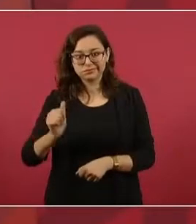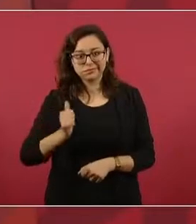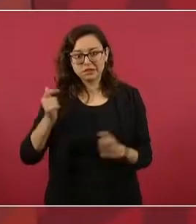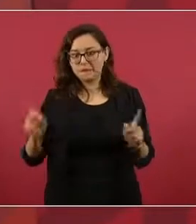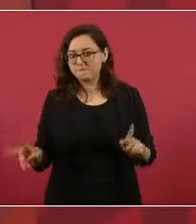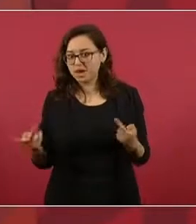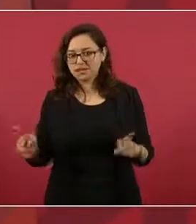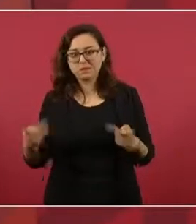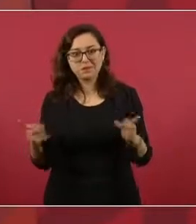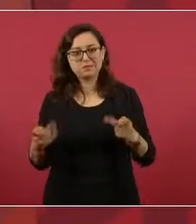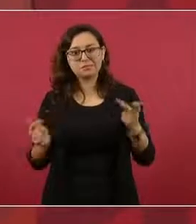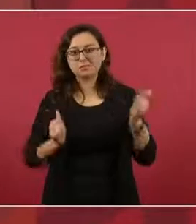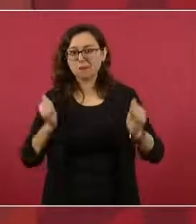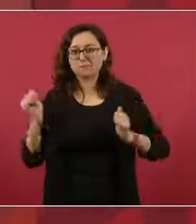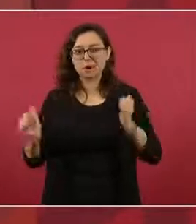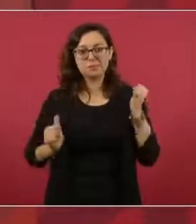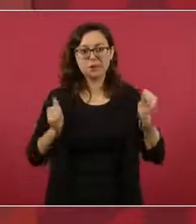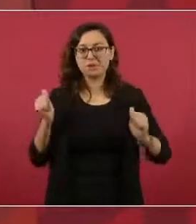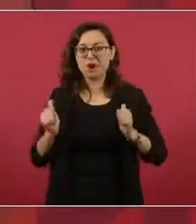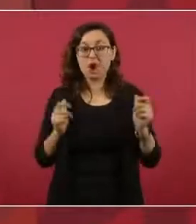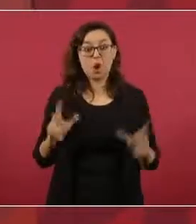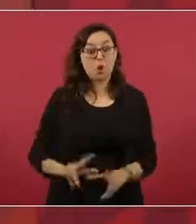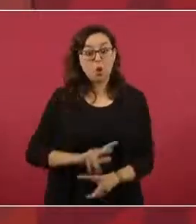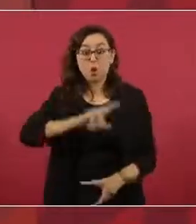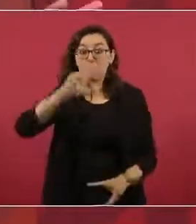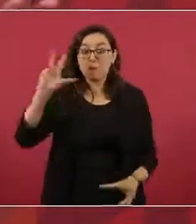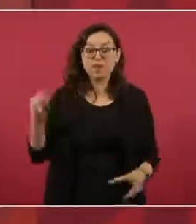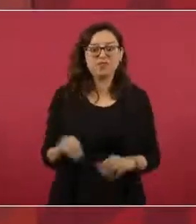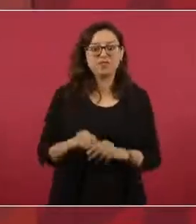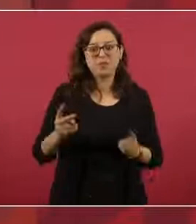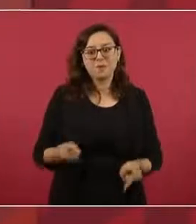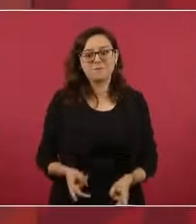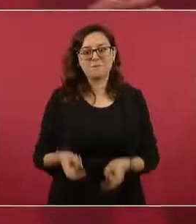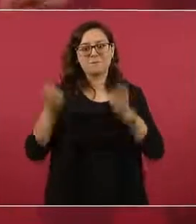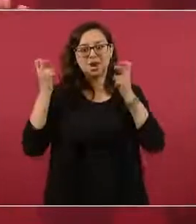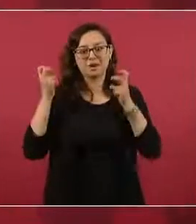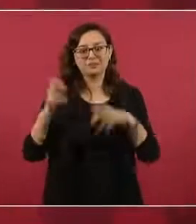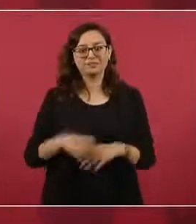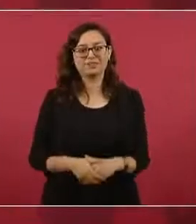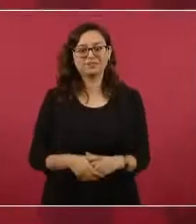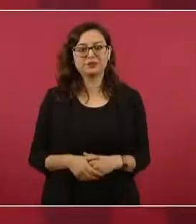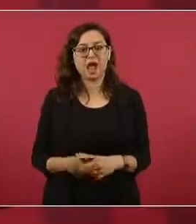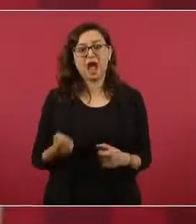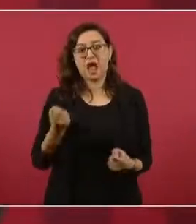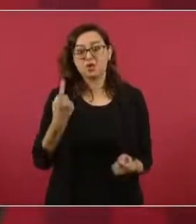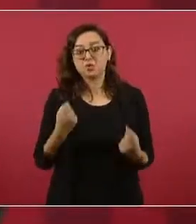Algunos están esperando que yo me vaya,